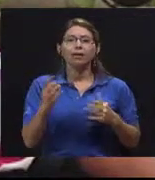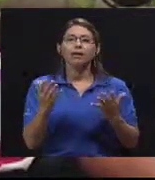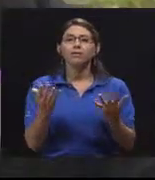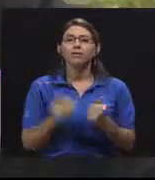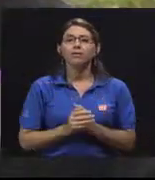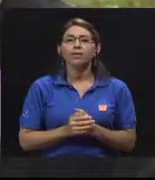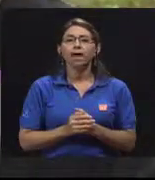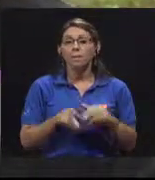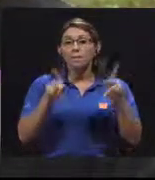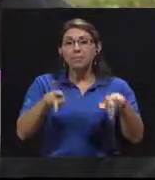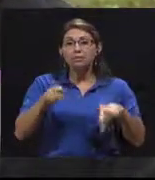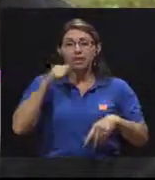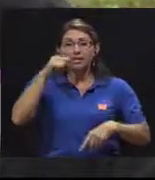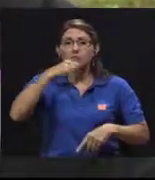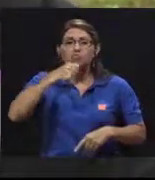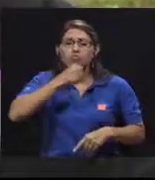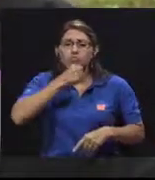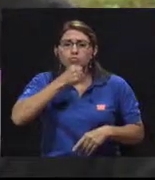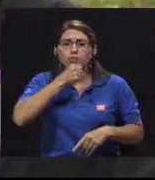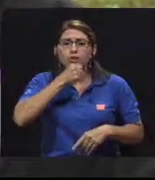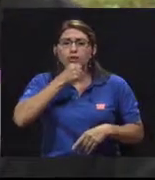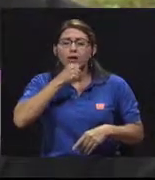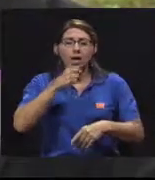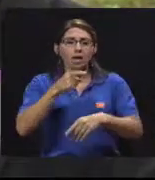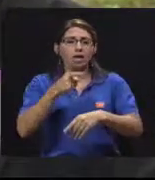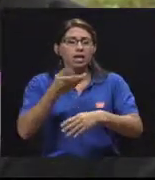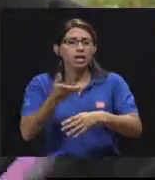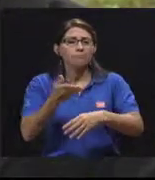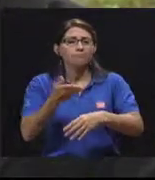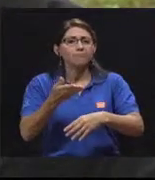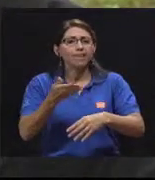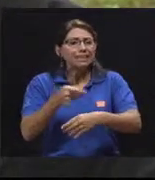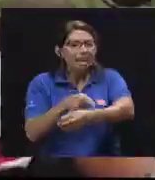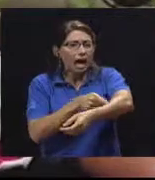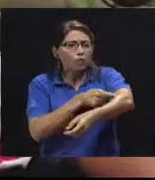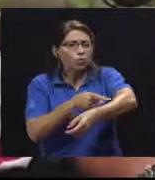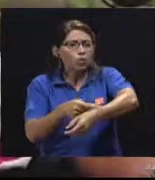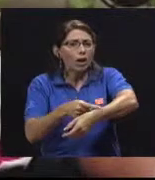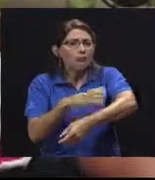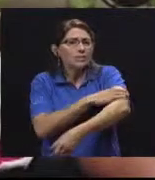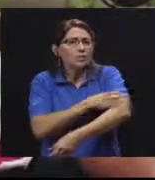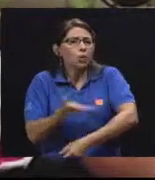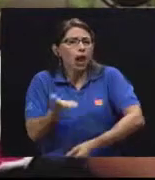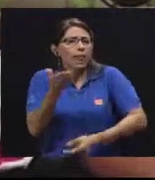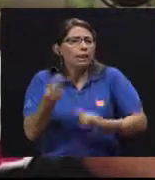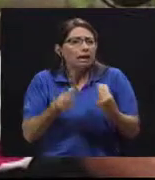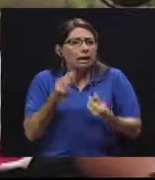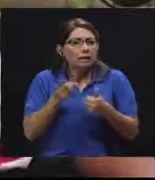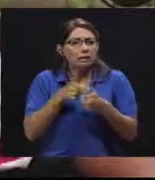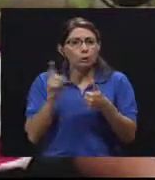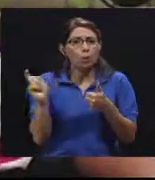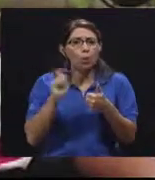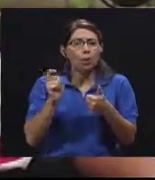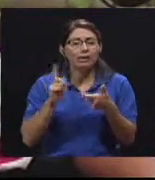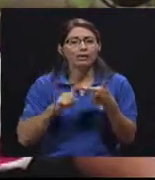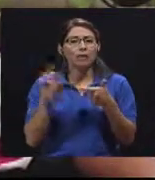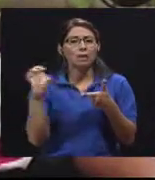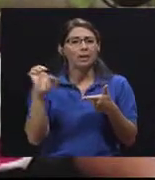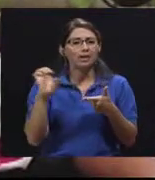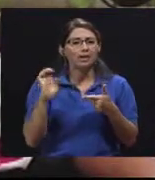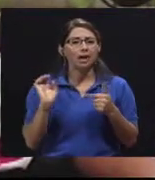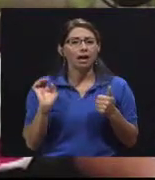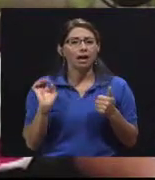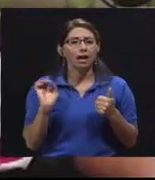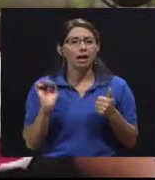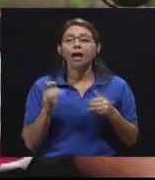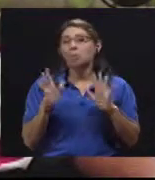¿Azúcar y presión alta en adultos mayores cómo se consideraría? Pues va a depender de cómo uno ya lo encuentre, el paciente. Sin